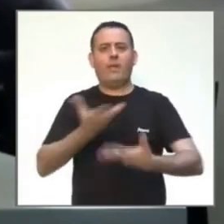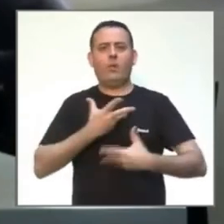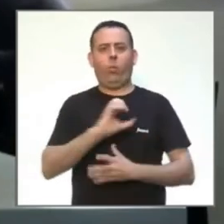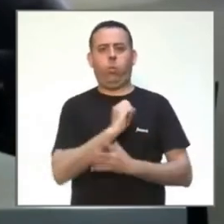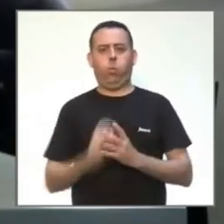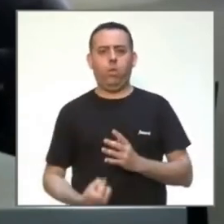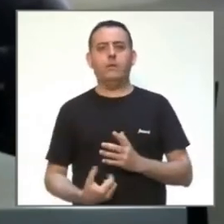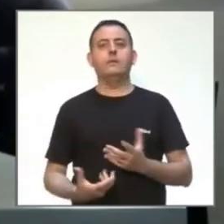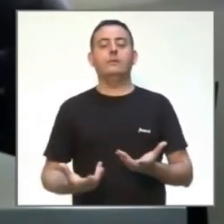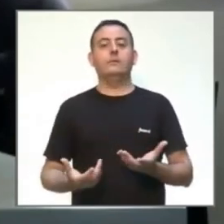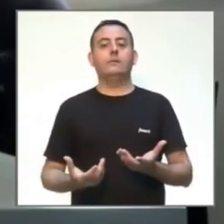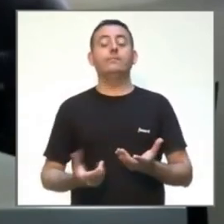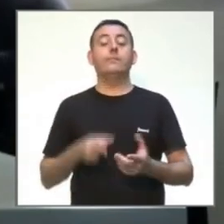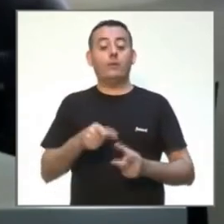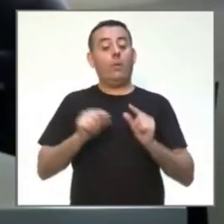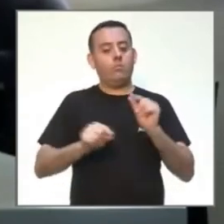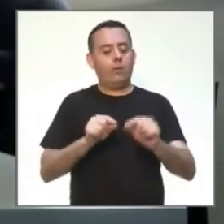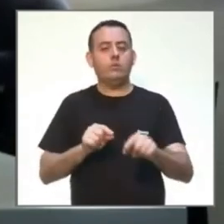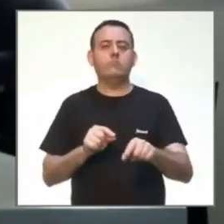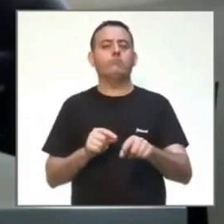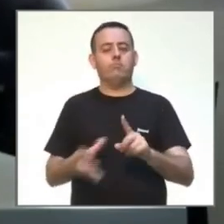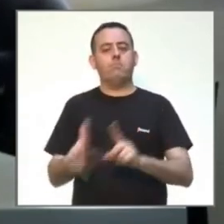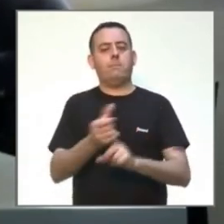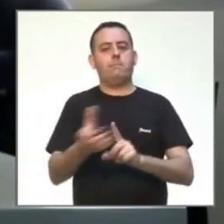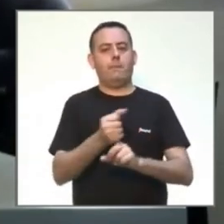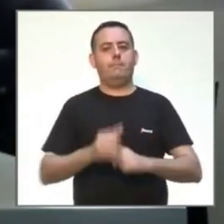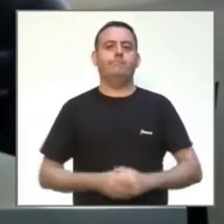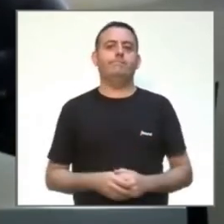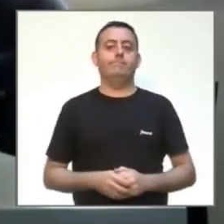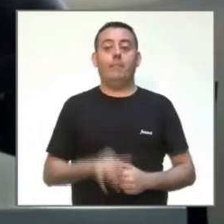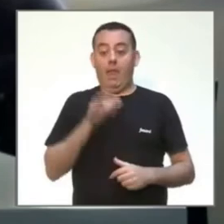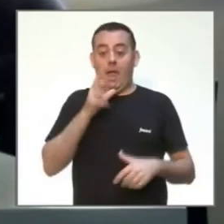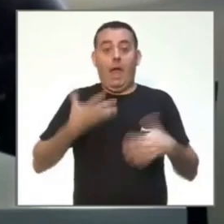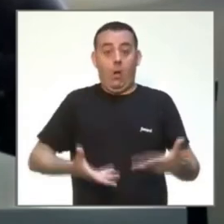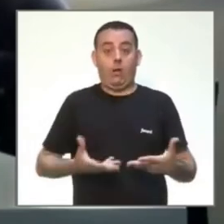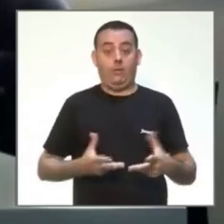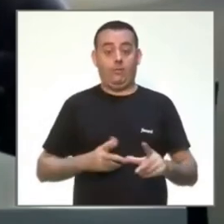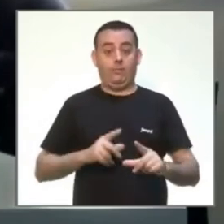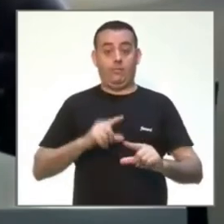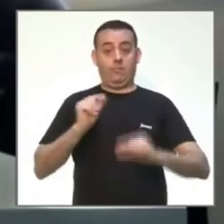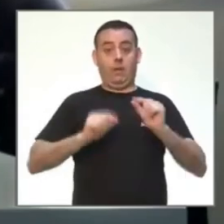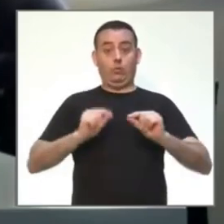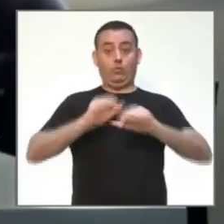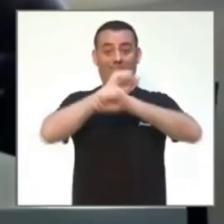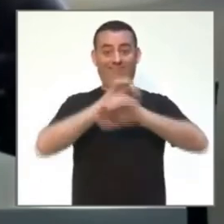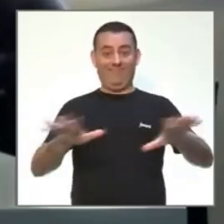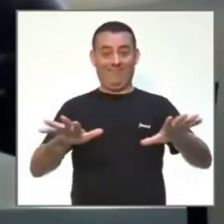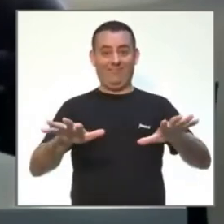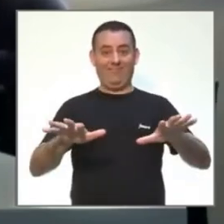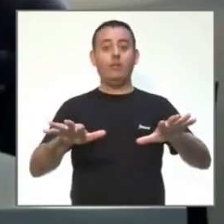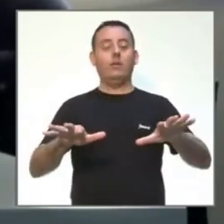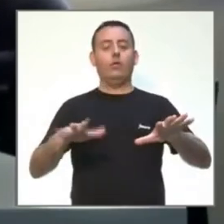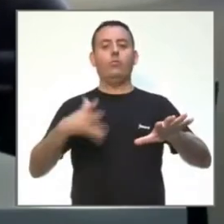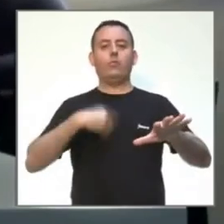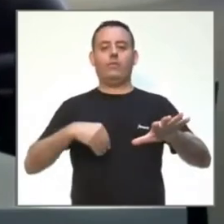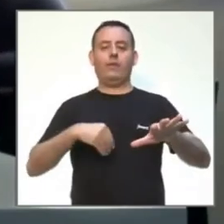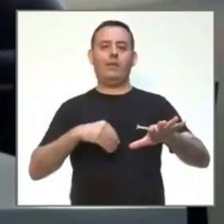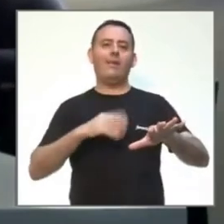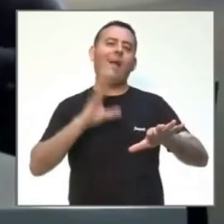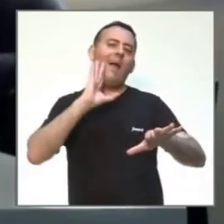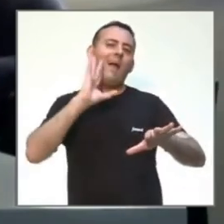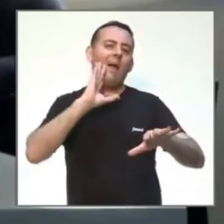ahora, en este momento de la pandemia, trasladar todo esto al coronavirus.